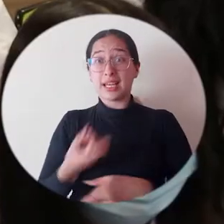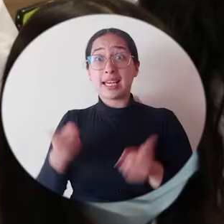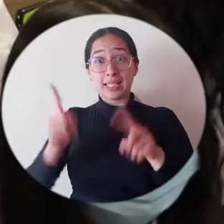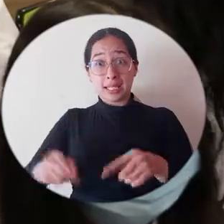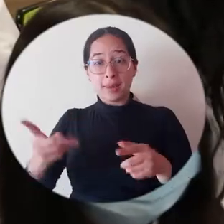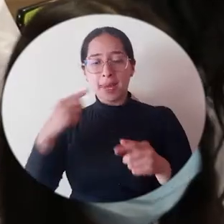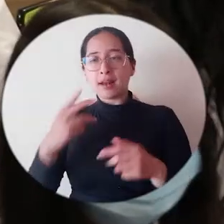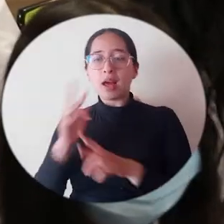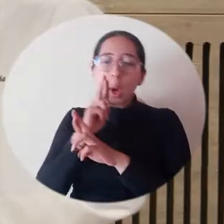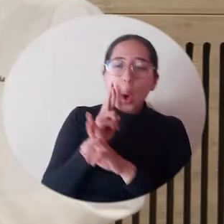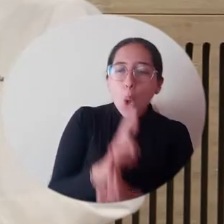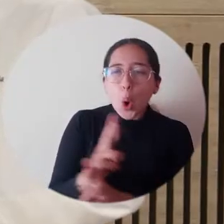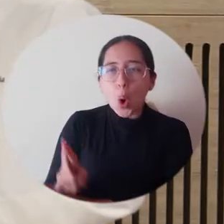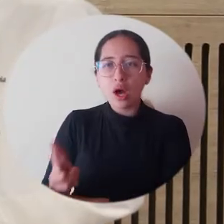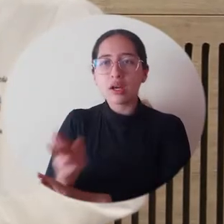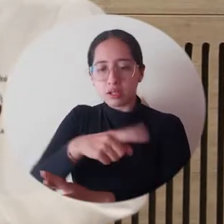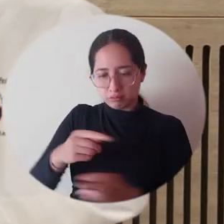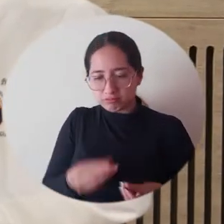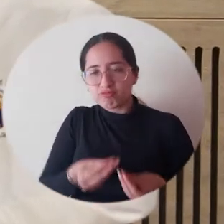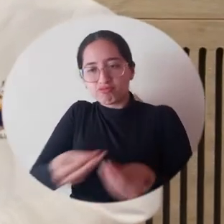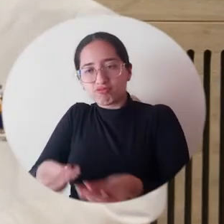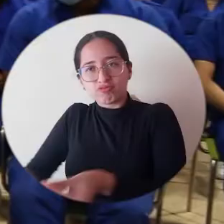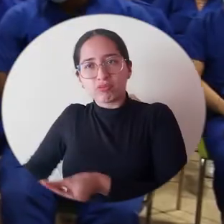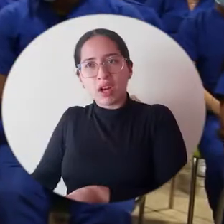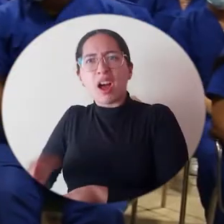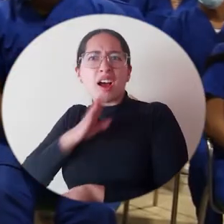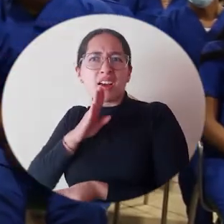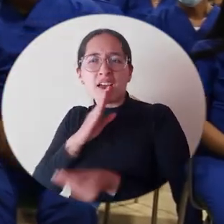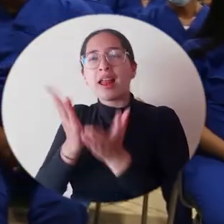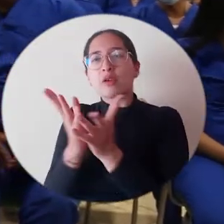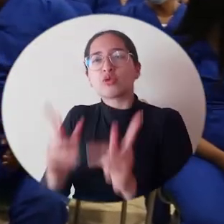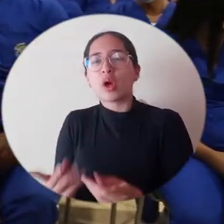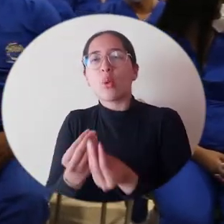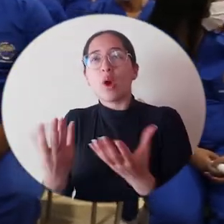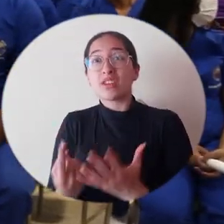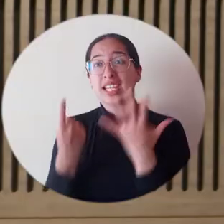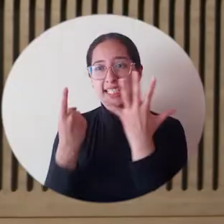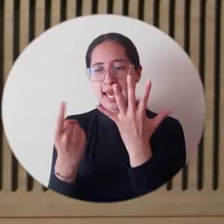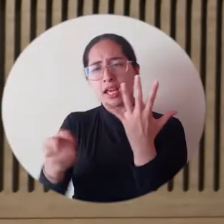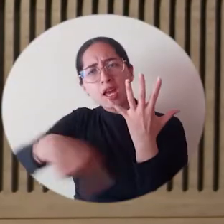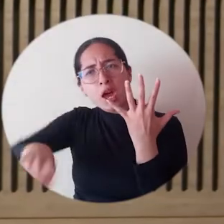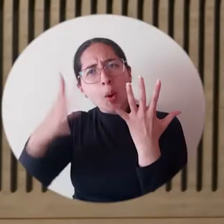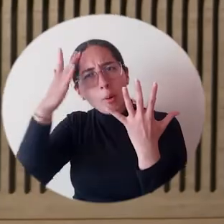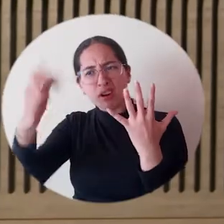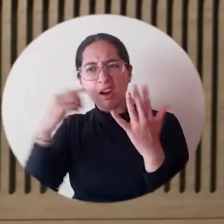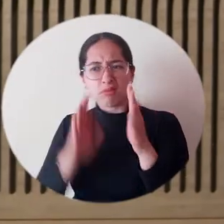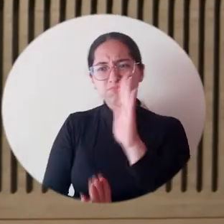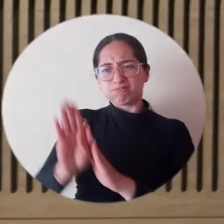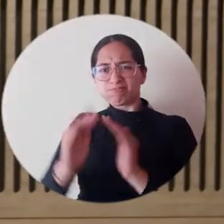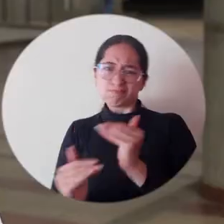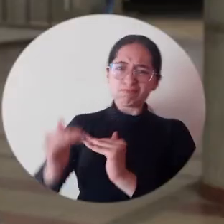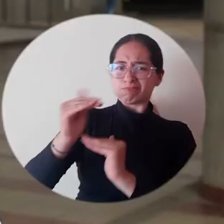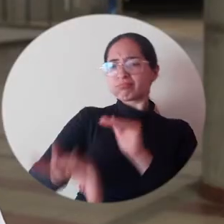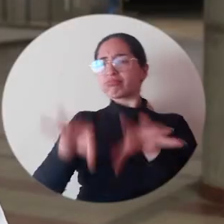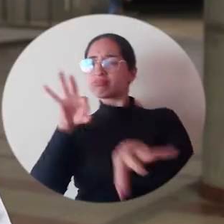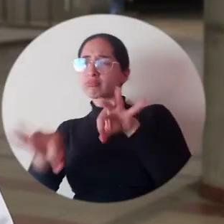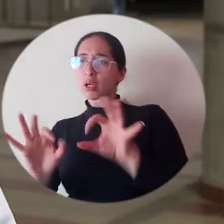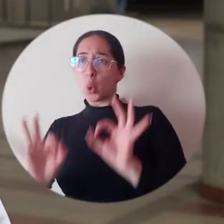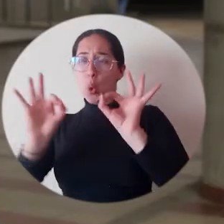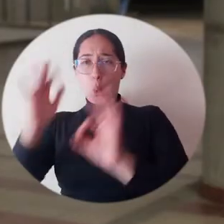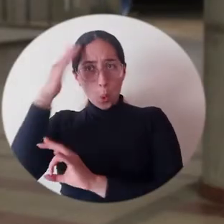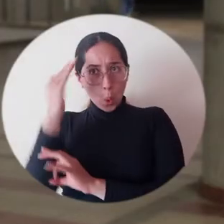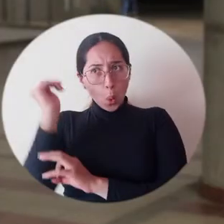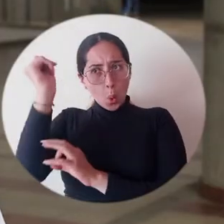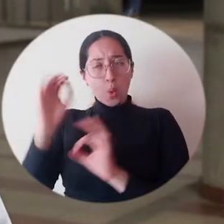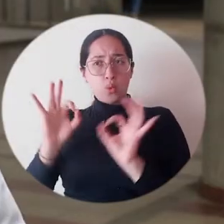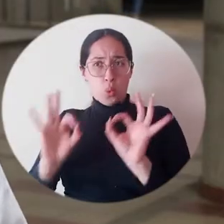En el acto solemne también les fueron entregados reconocimientos a seis estudiantes que se destacaron por su excelencia académica. La verdad es muy